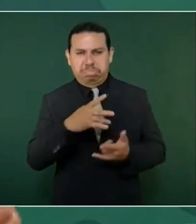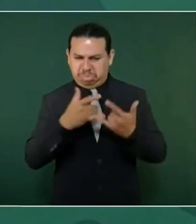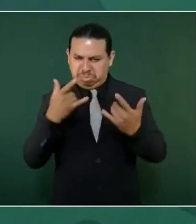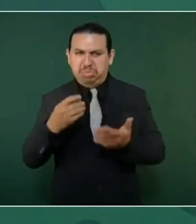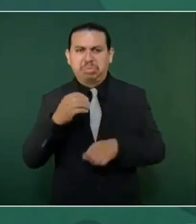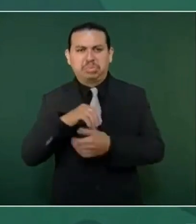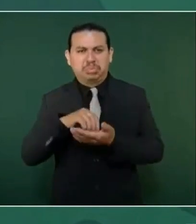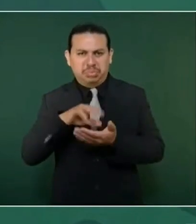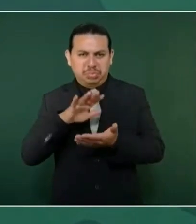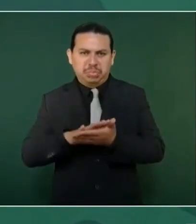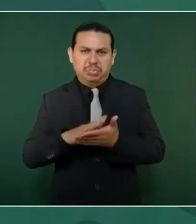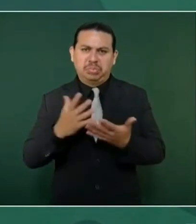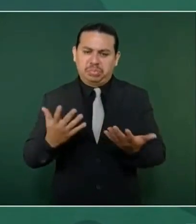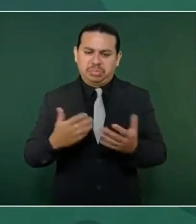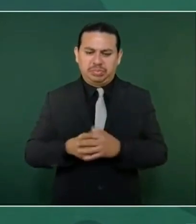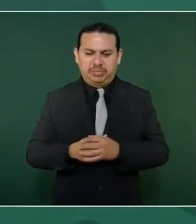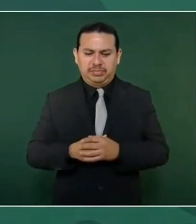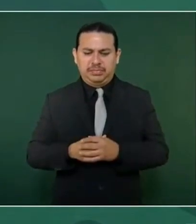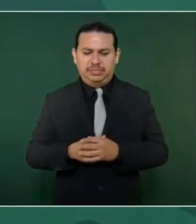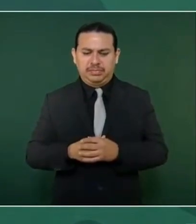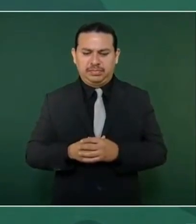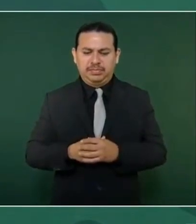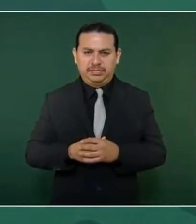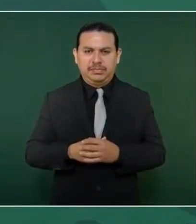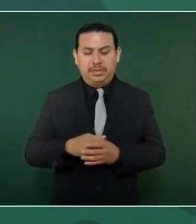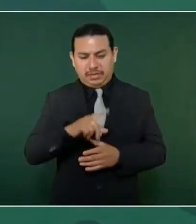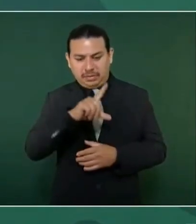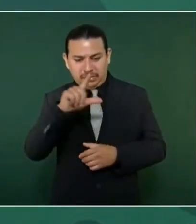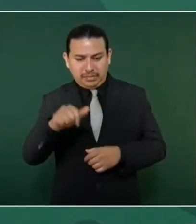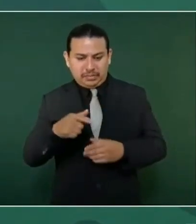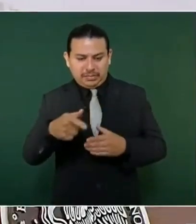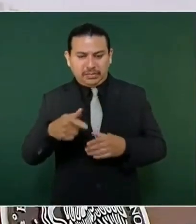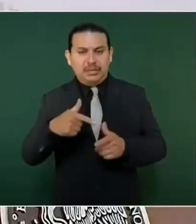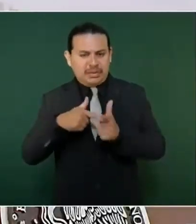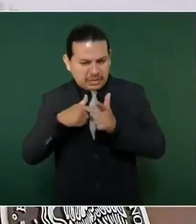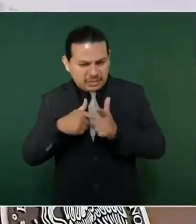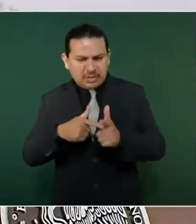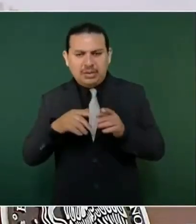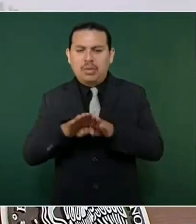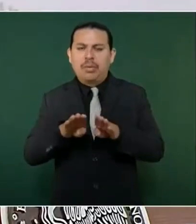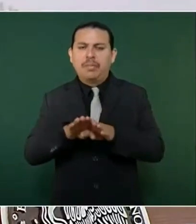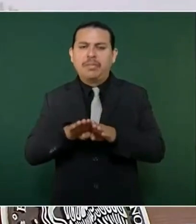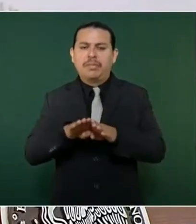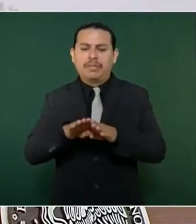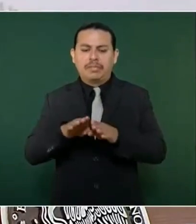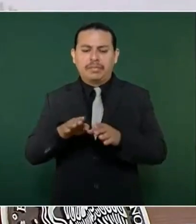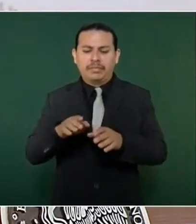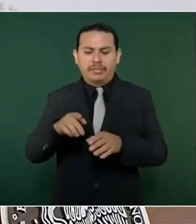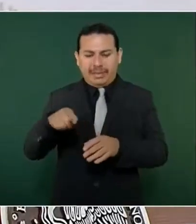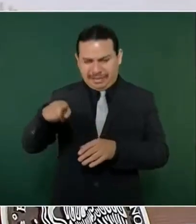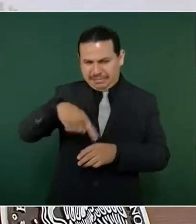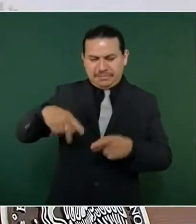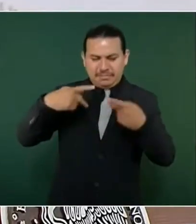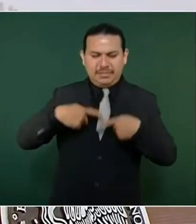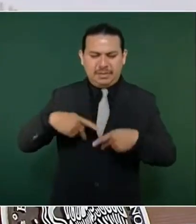Lincoln perdió la elección siguiente para el Senado. en Illinois.